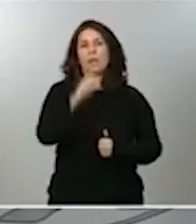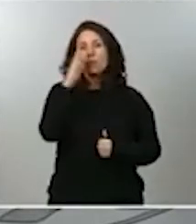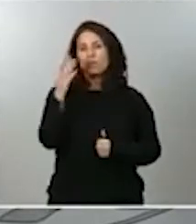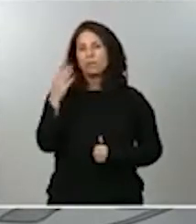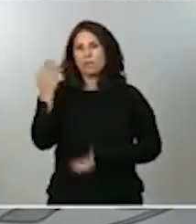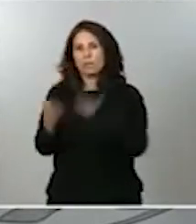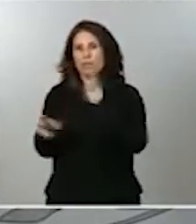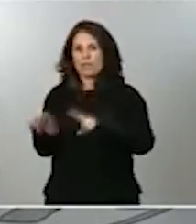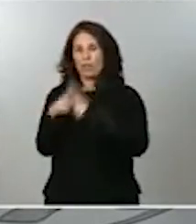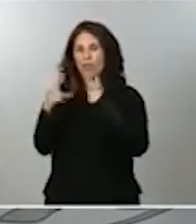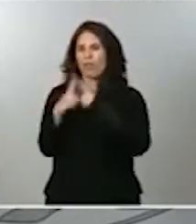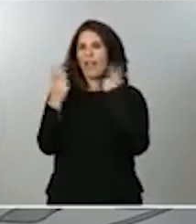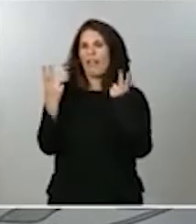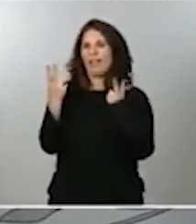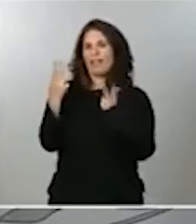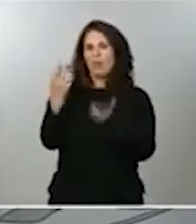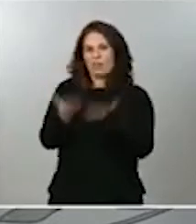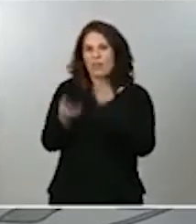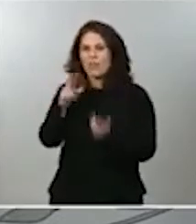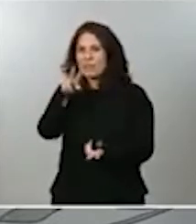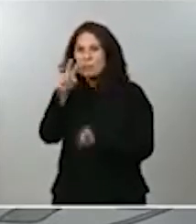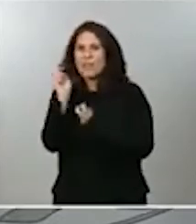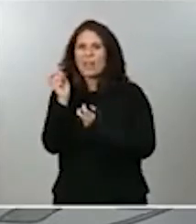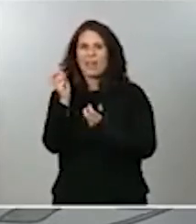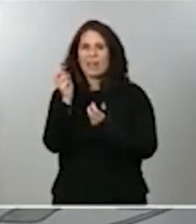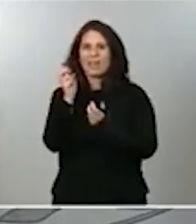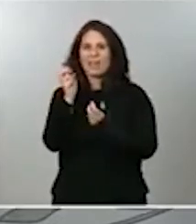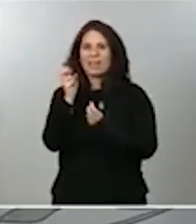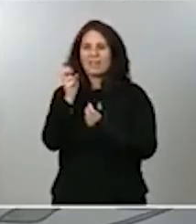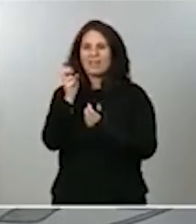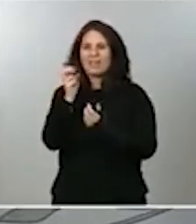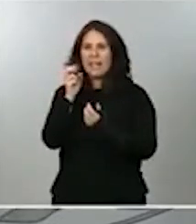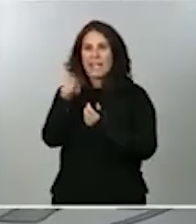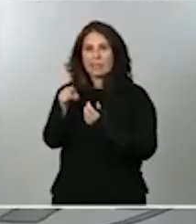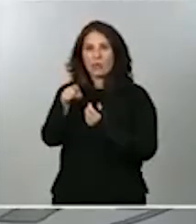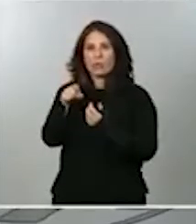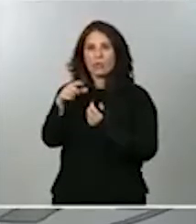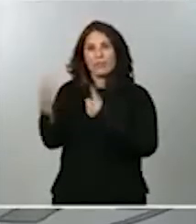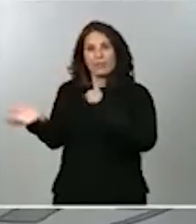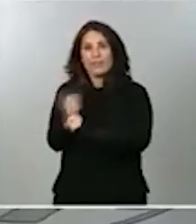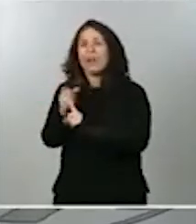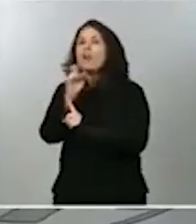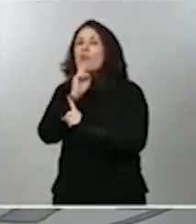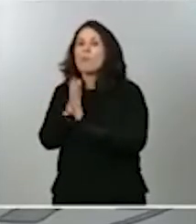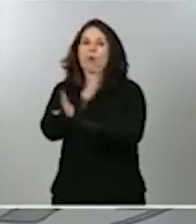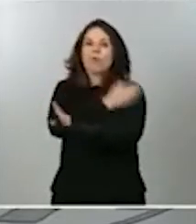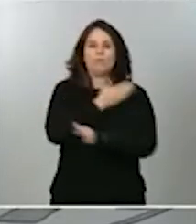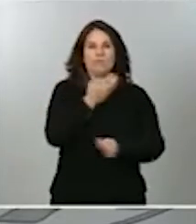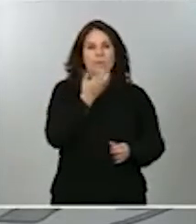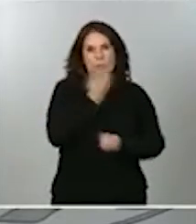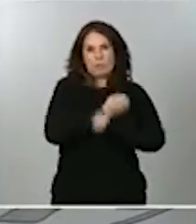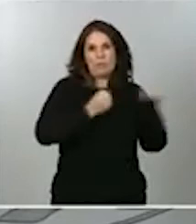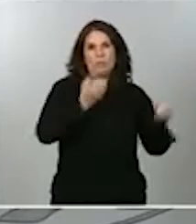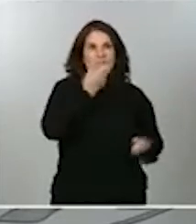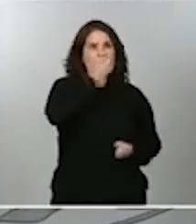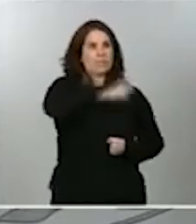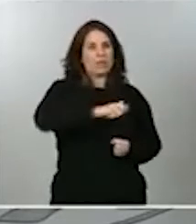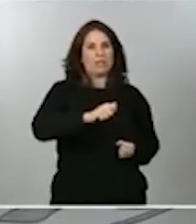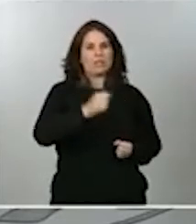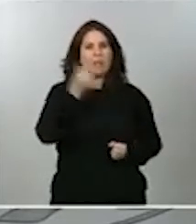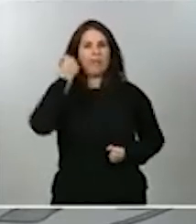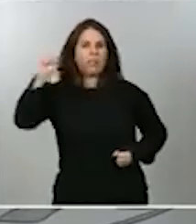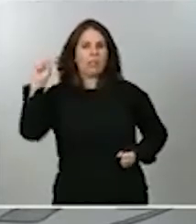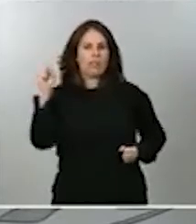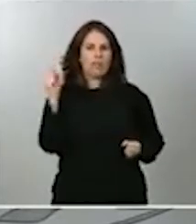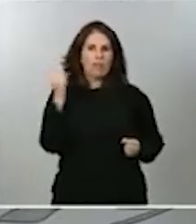tributaria, si algunos pretenden eludir los compromisos y las obligaciones que tiene el resto. Eso genera una